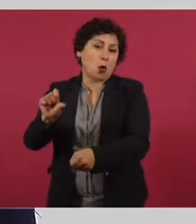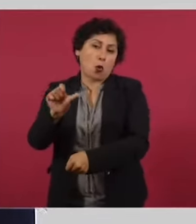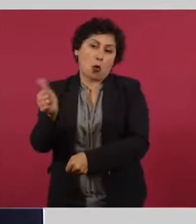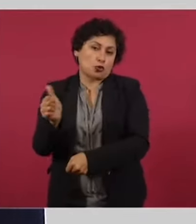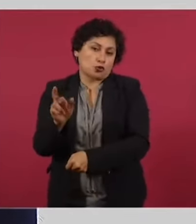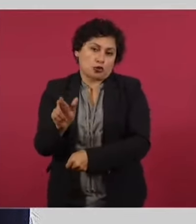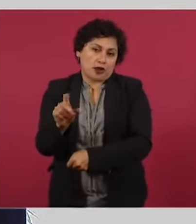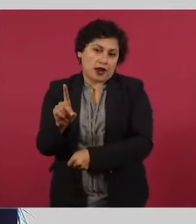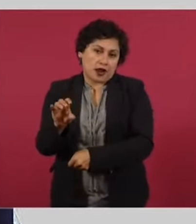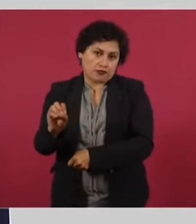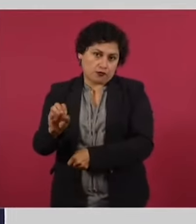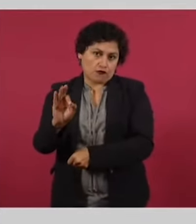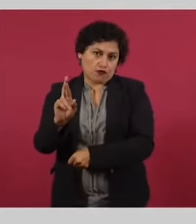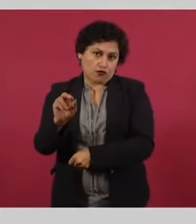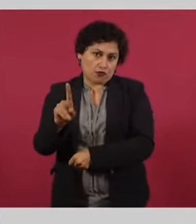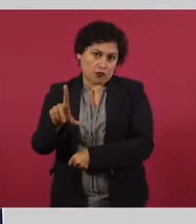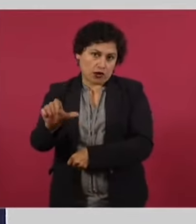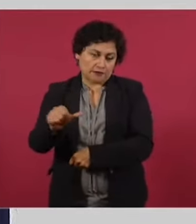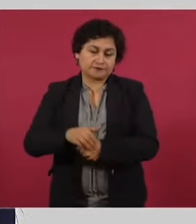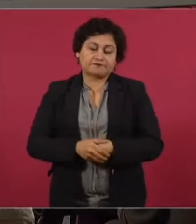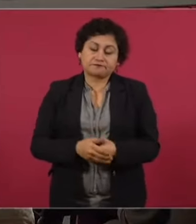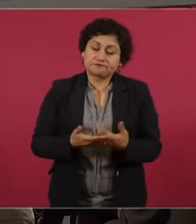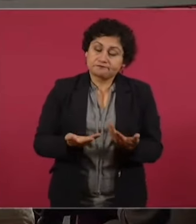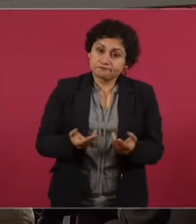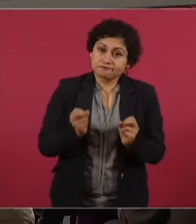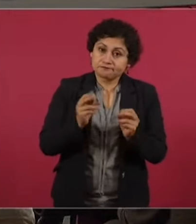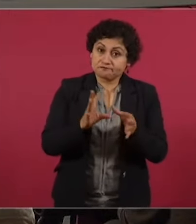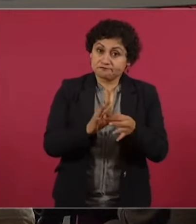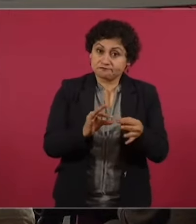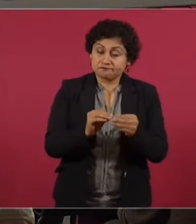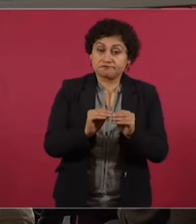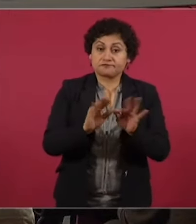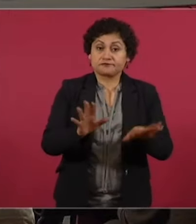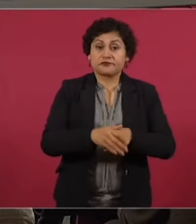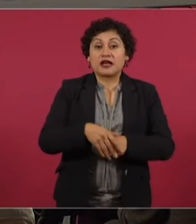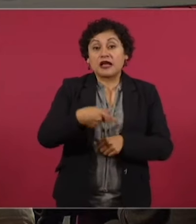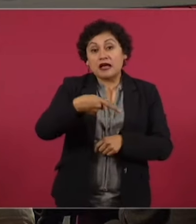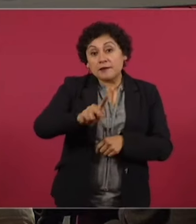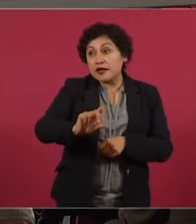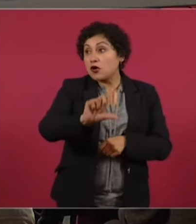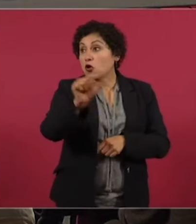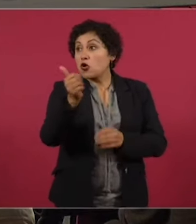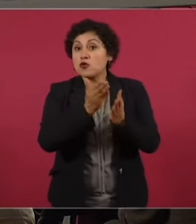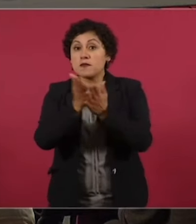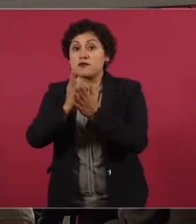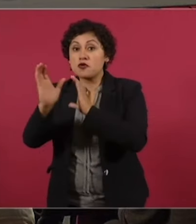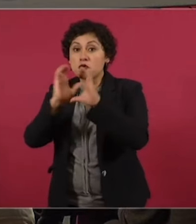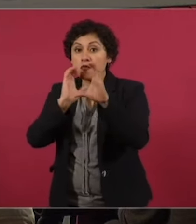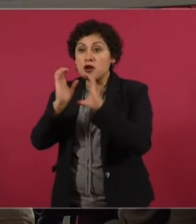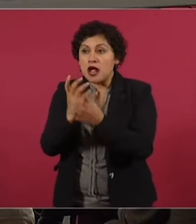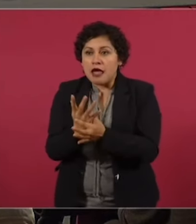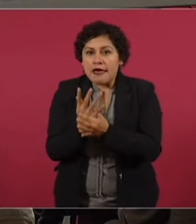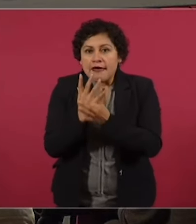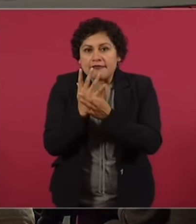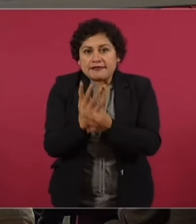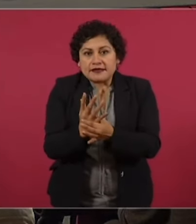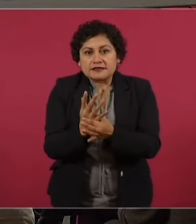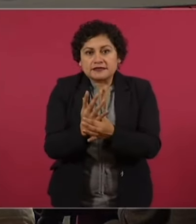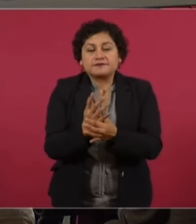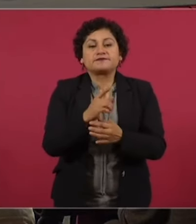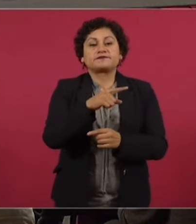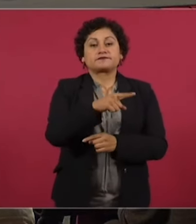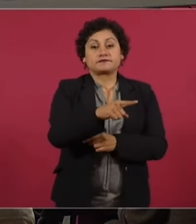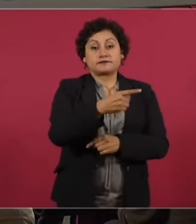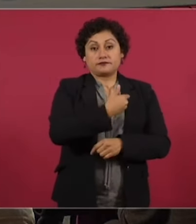En medios de comunicación y redes sociales se dijo que fue despedida de Grupo Milenio por presiones del presidente de la República,